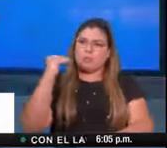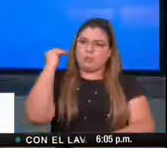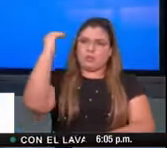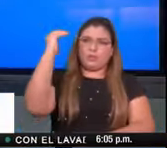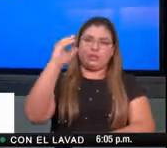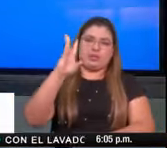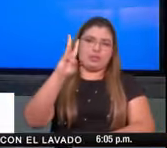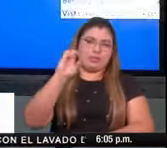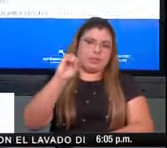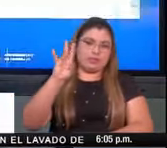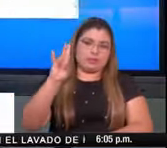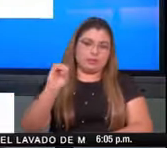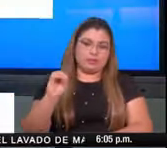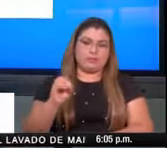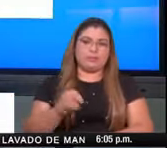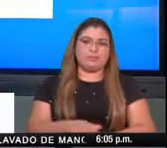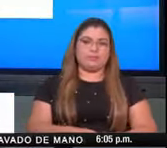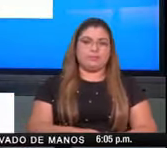las defunciones.